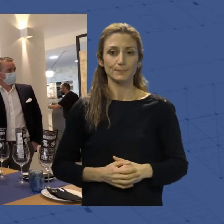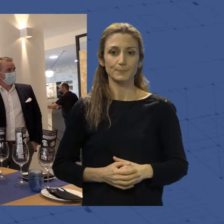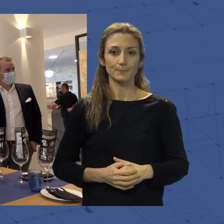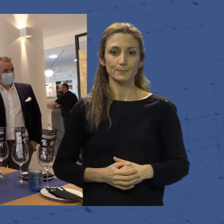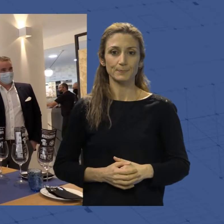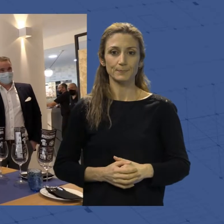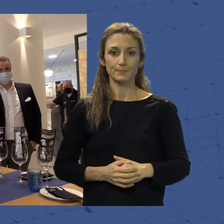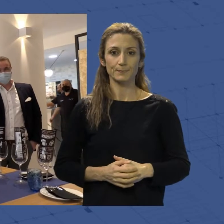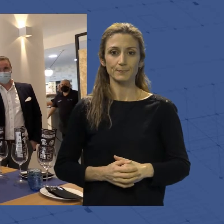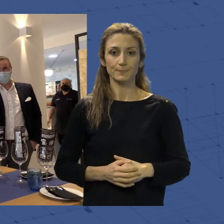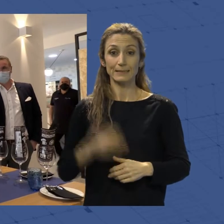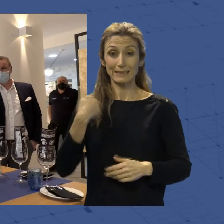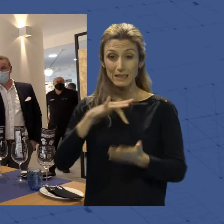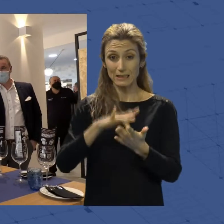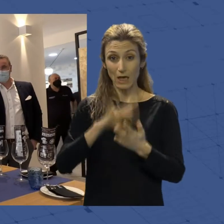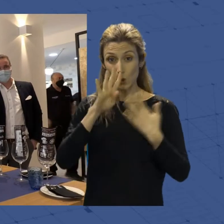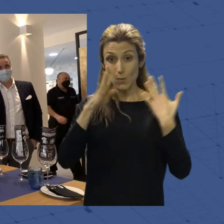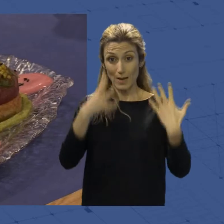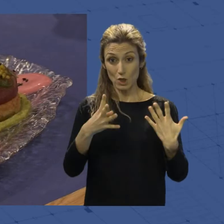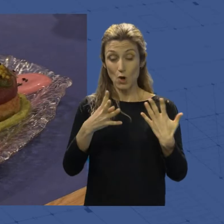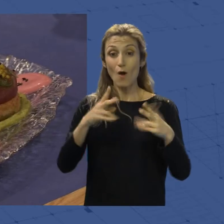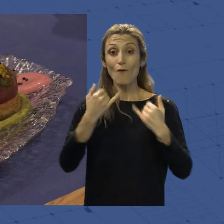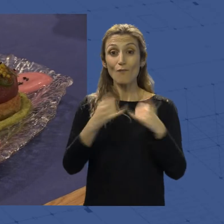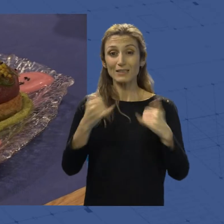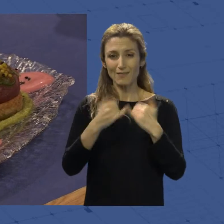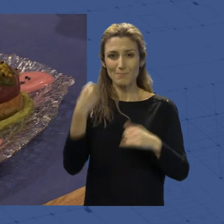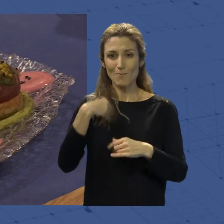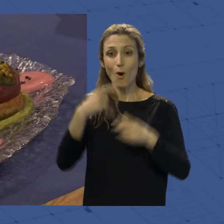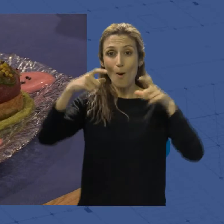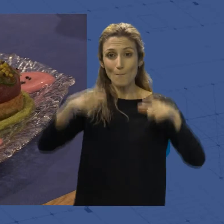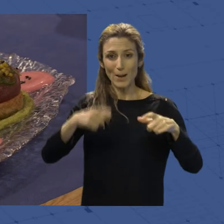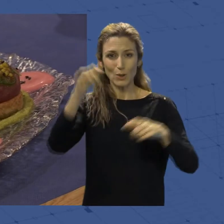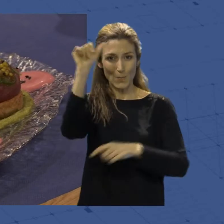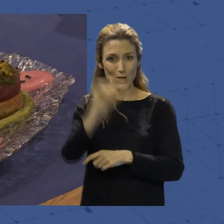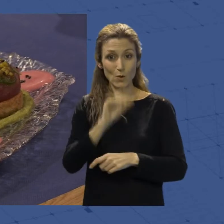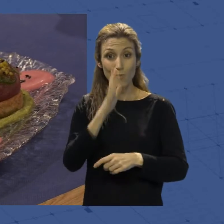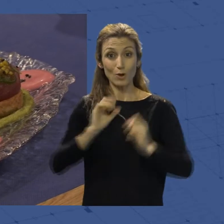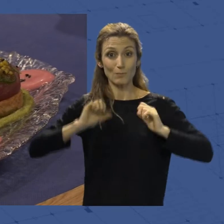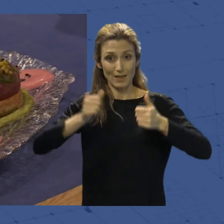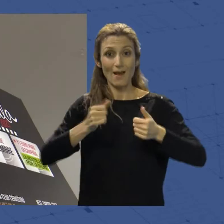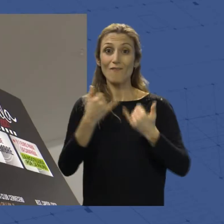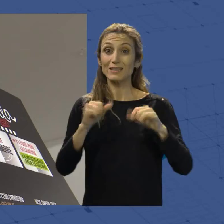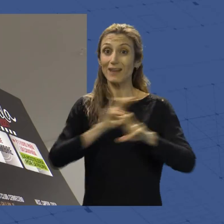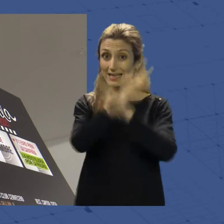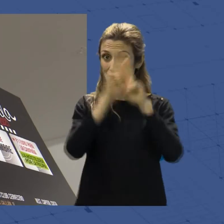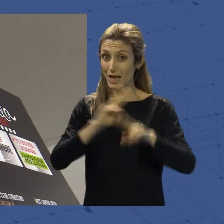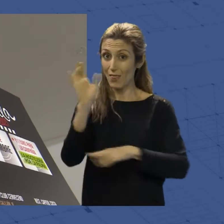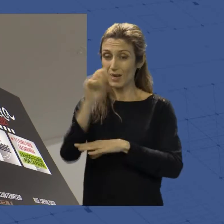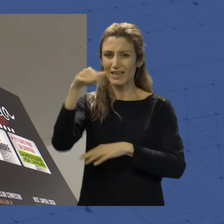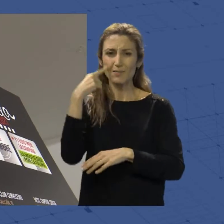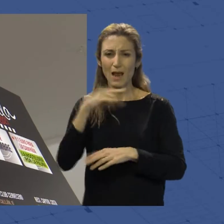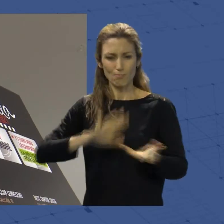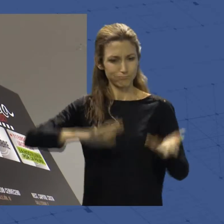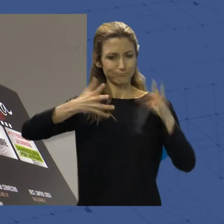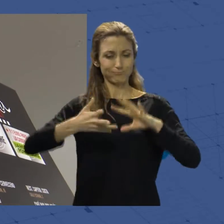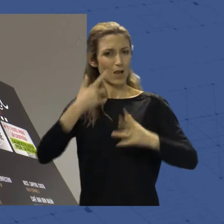Nueve años ha cumplido ya el Festival de Platos de Película, que nació al abrigo del Festival Internacional de Cine de Almería y que se ha convertido en